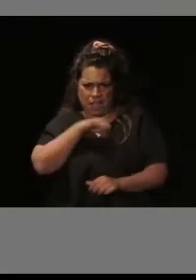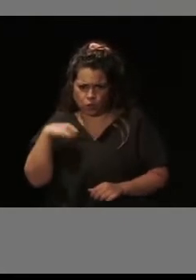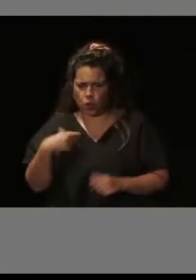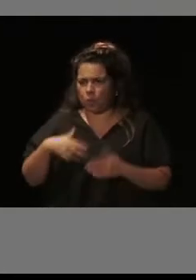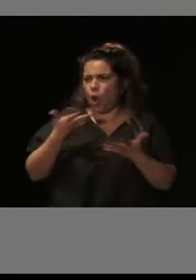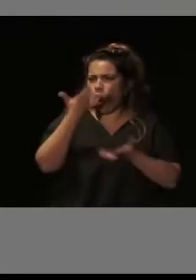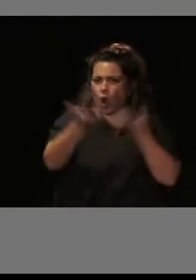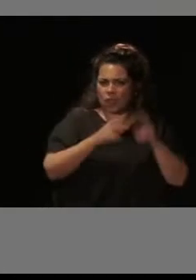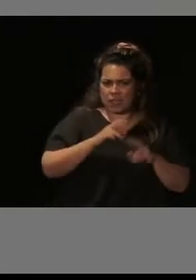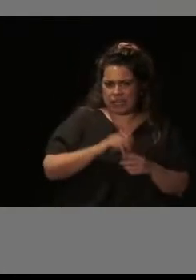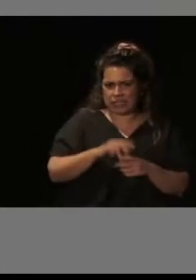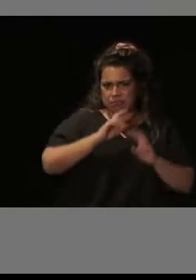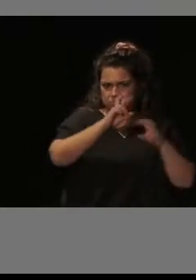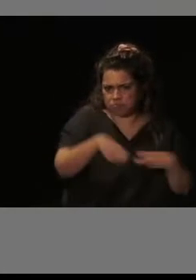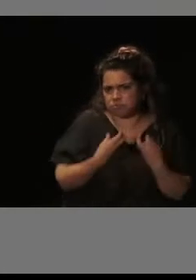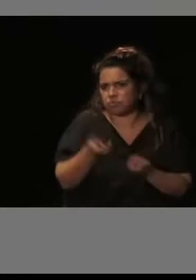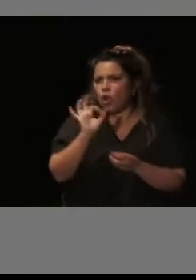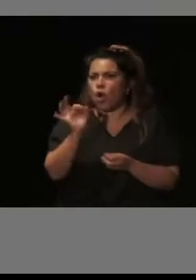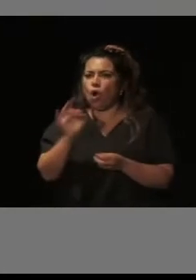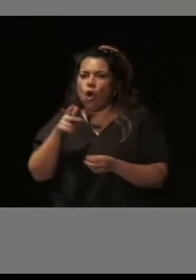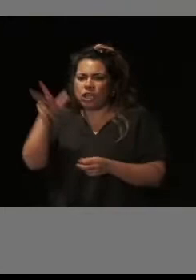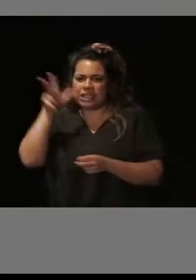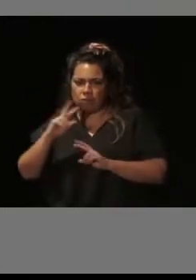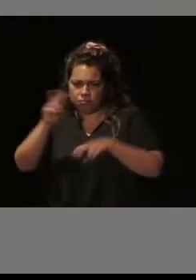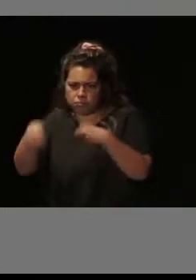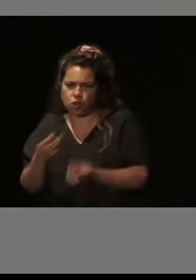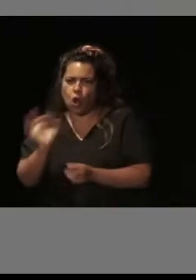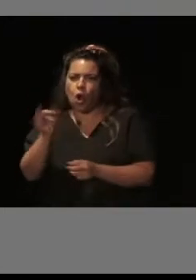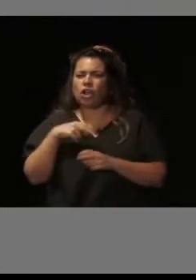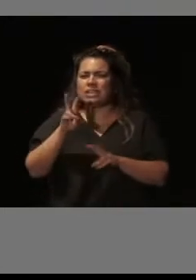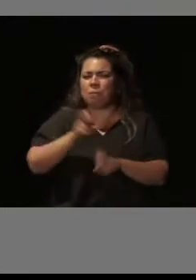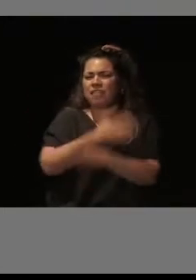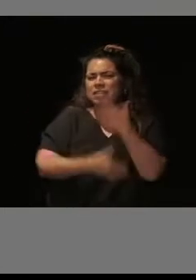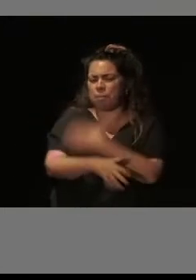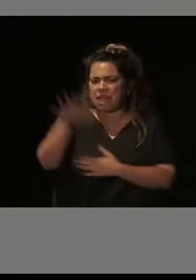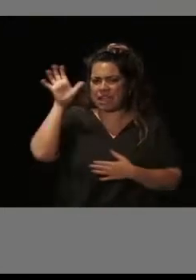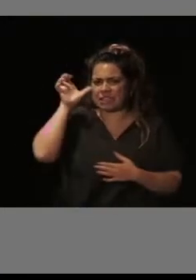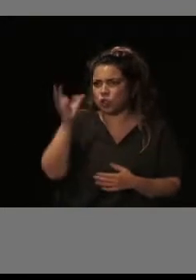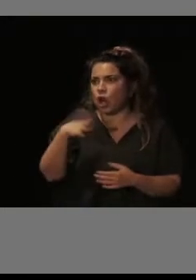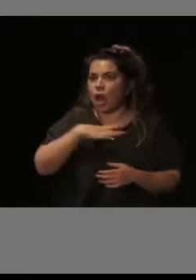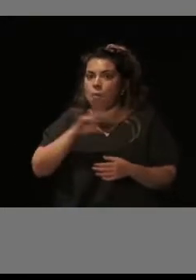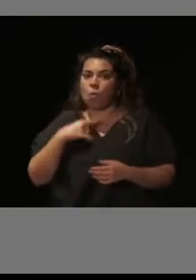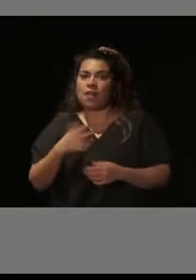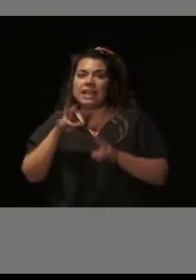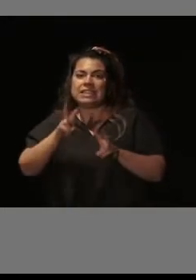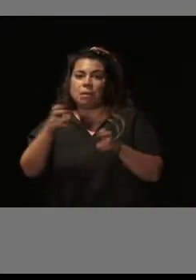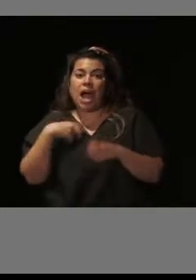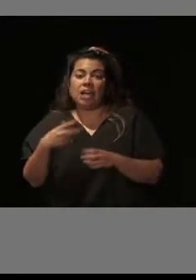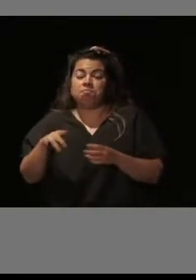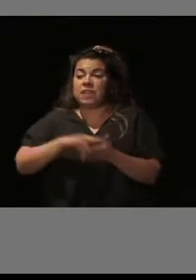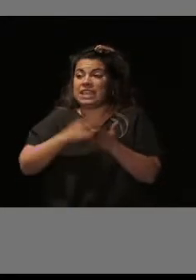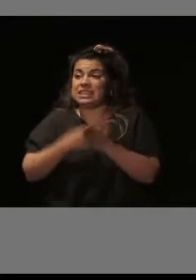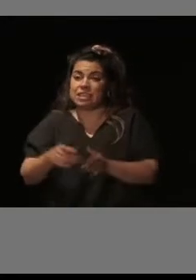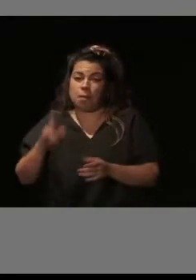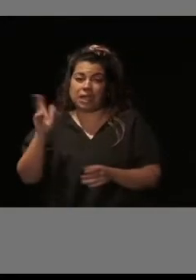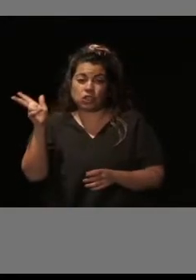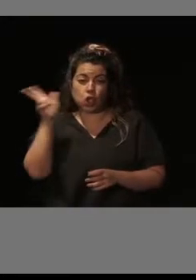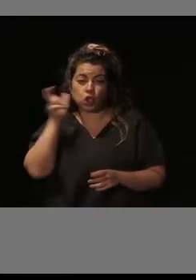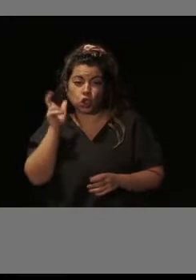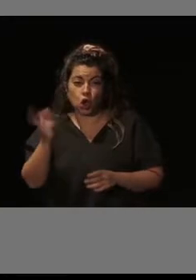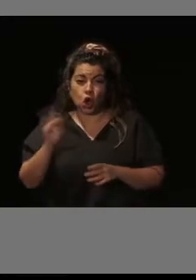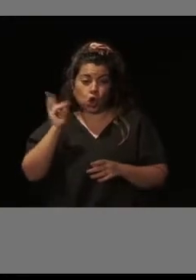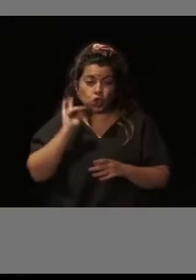pasillos, puertas en cuestión de discapacidad sensorial, sistemas tanto sonoros como visuales de aviso y